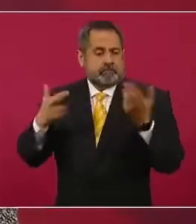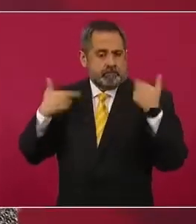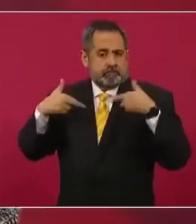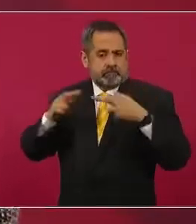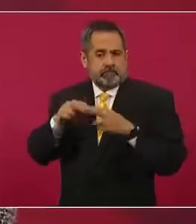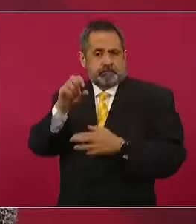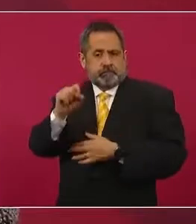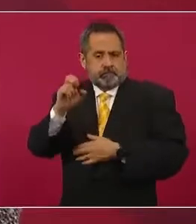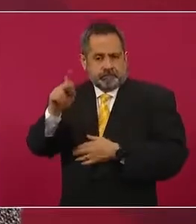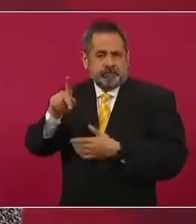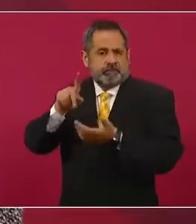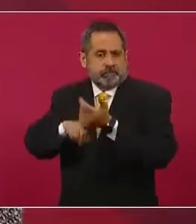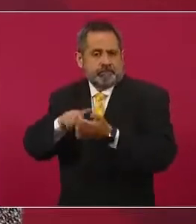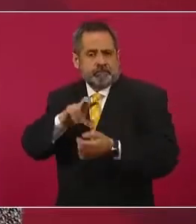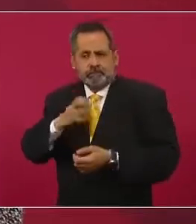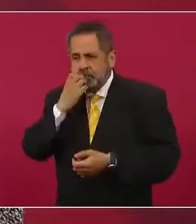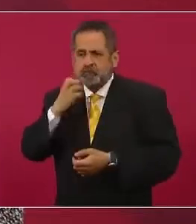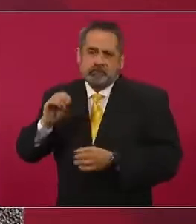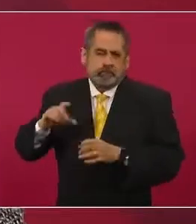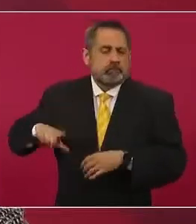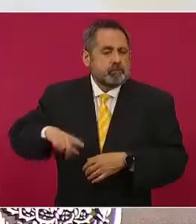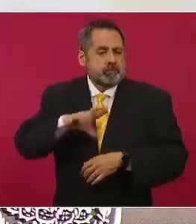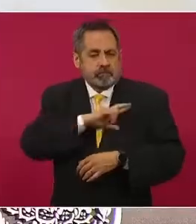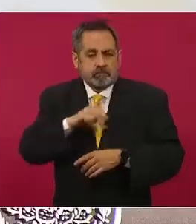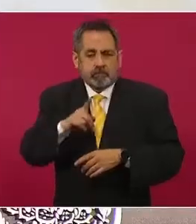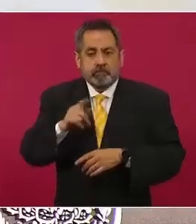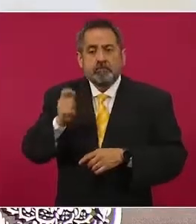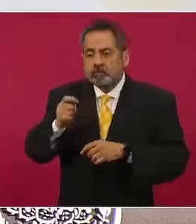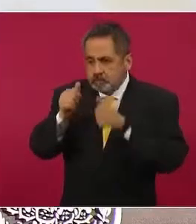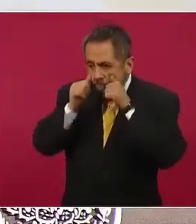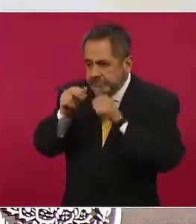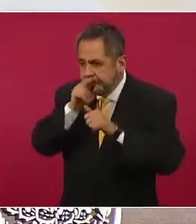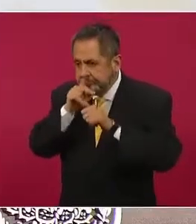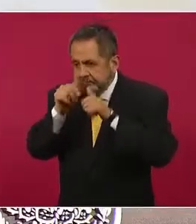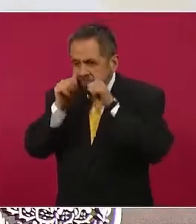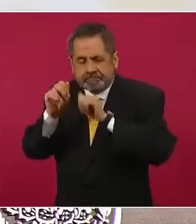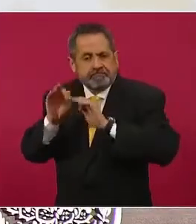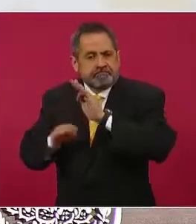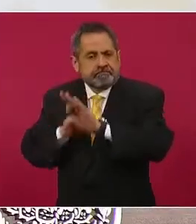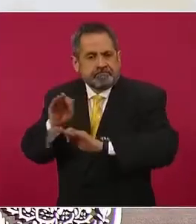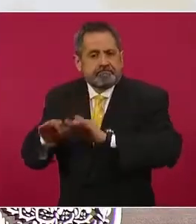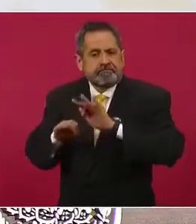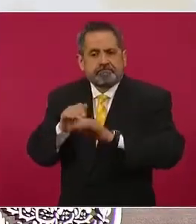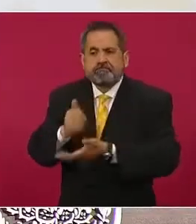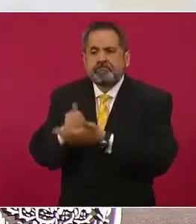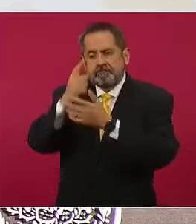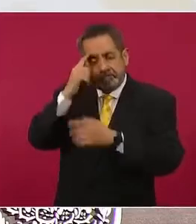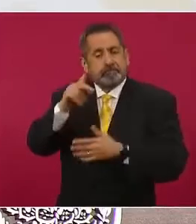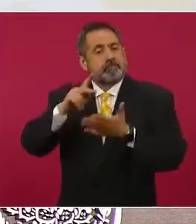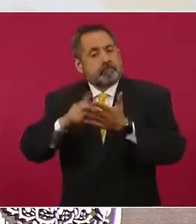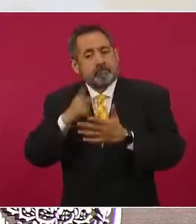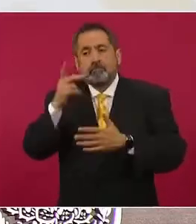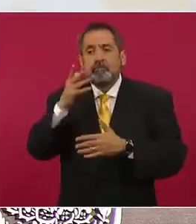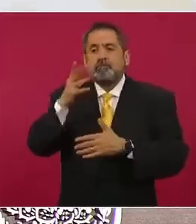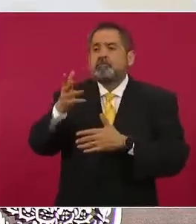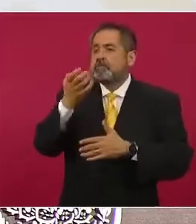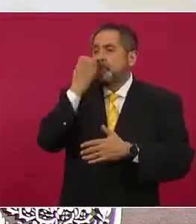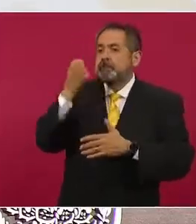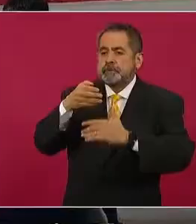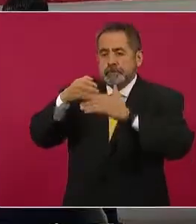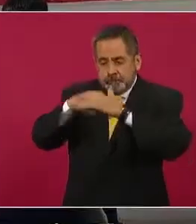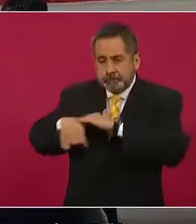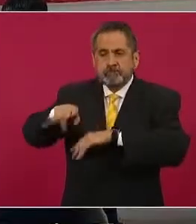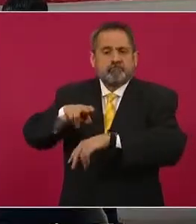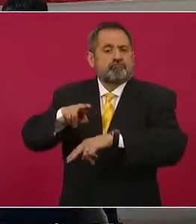preocupación que tiene este gobierno por los maestros y también la preocupación que se tiene por este regreso a clases que es tan importante y tan vital.